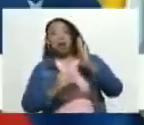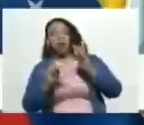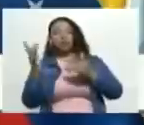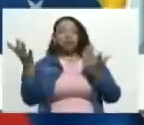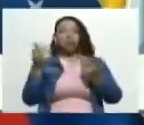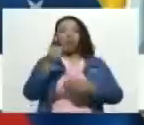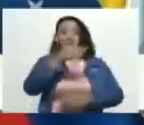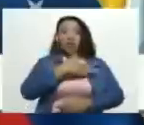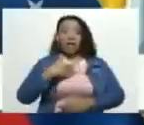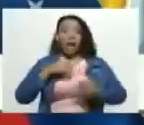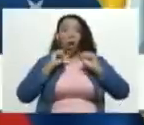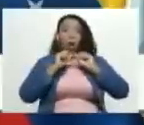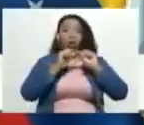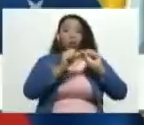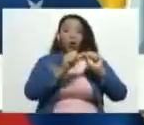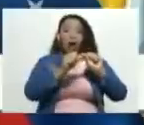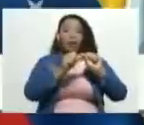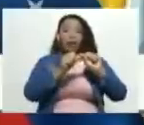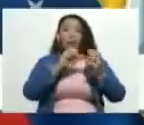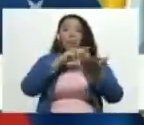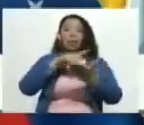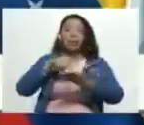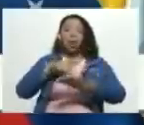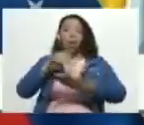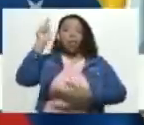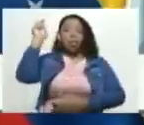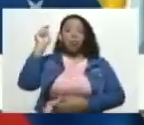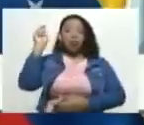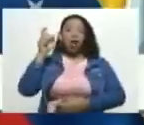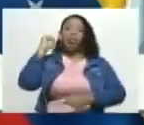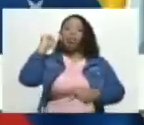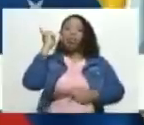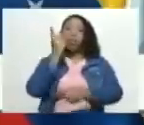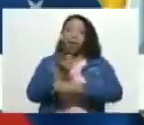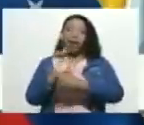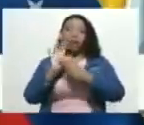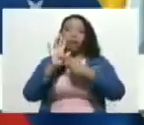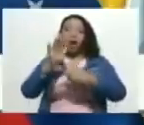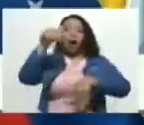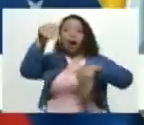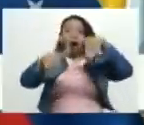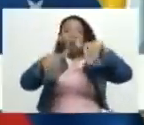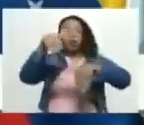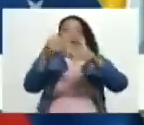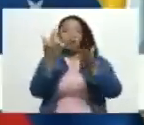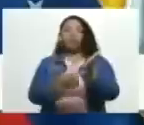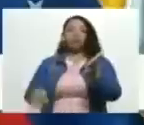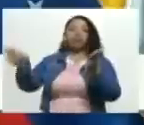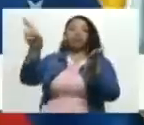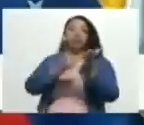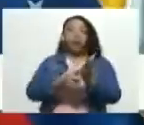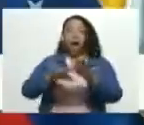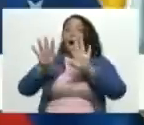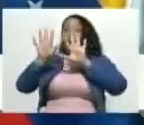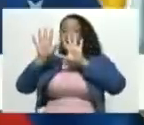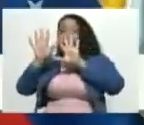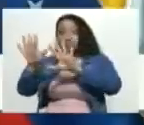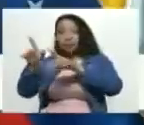continuar siendo parlamentario, debe medirse en unas elecciones, reelegirse, y así,